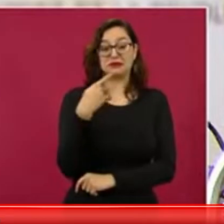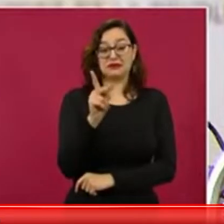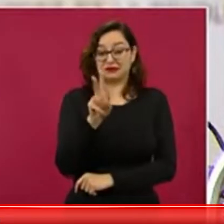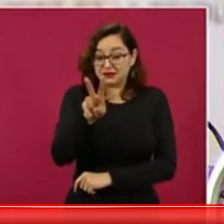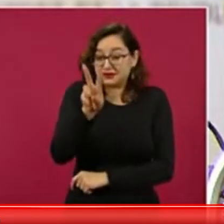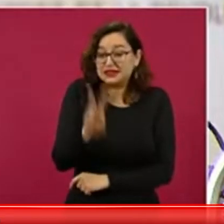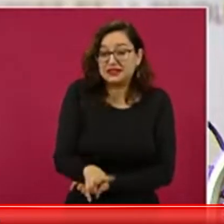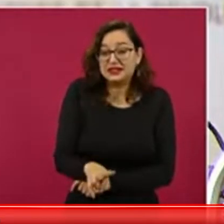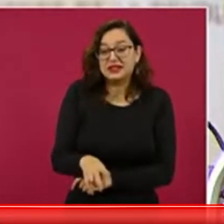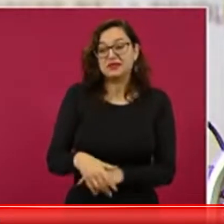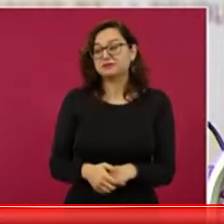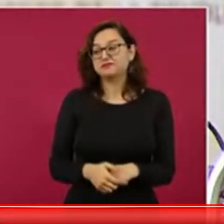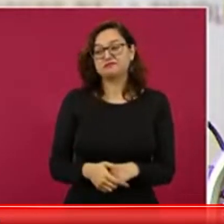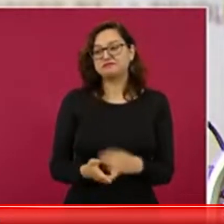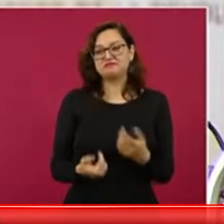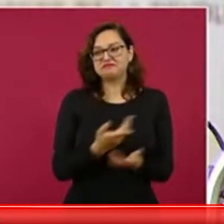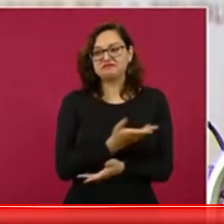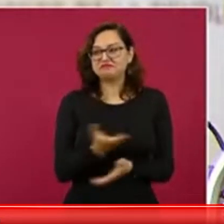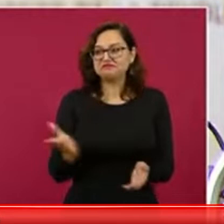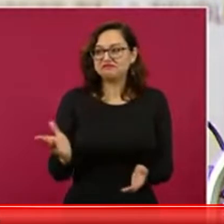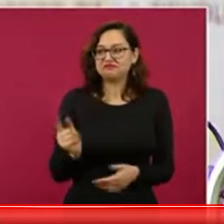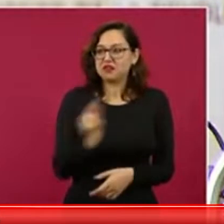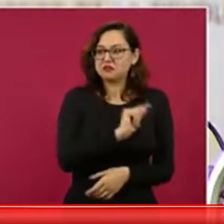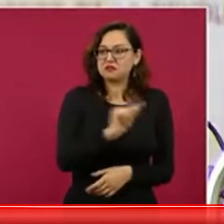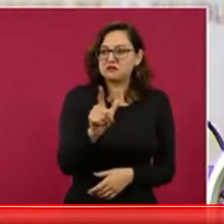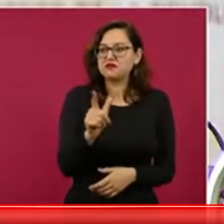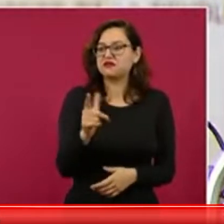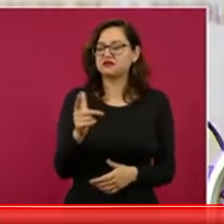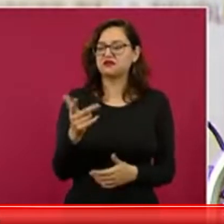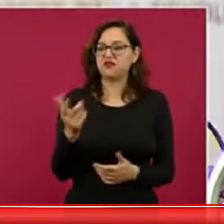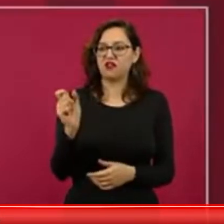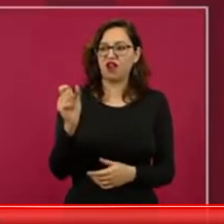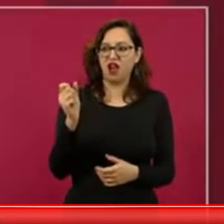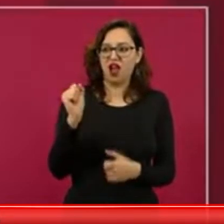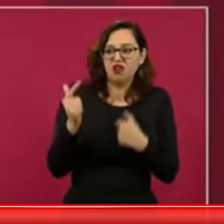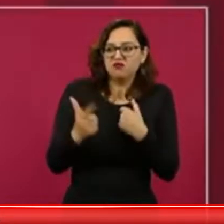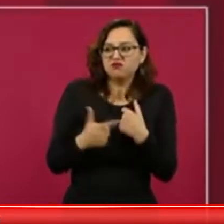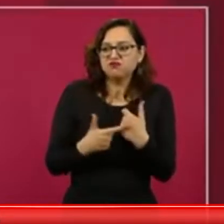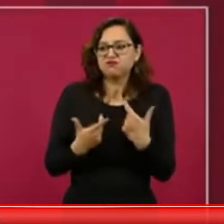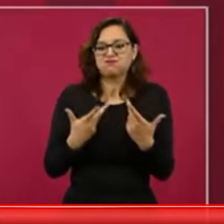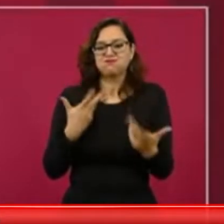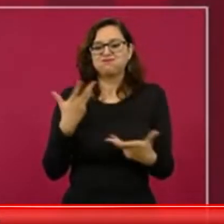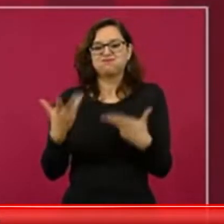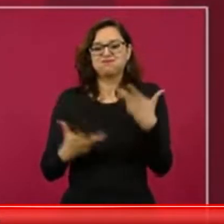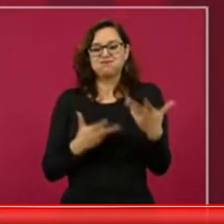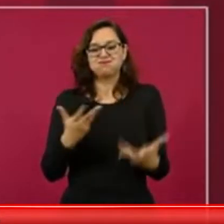Y en aquellos tiempos control